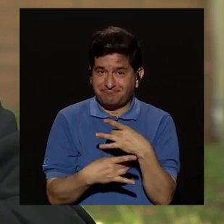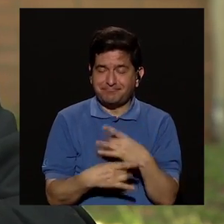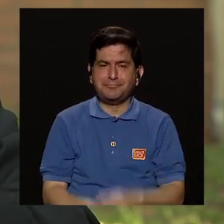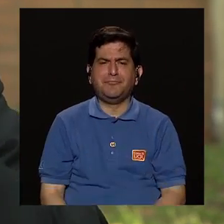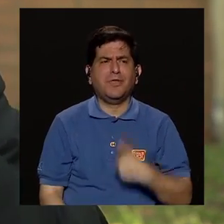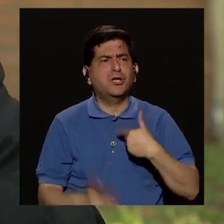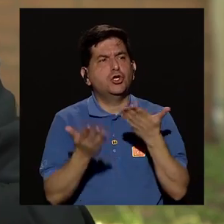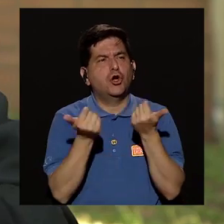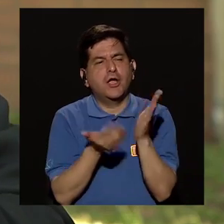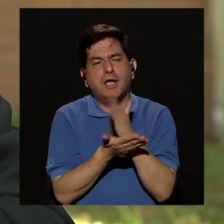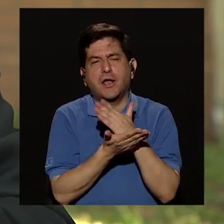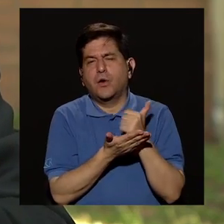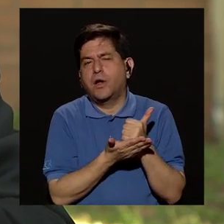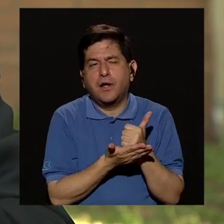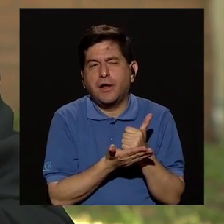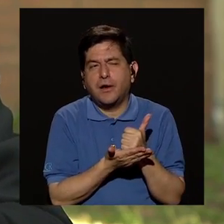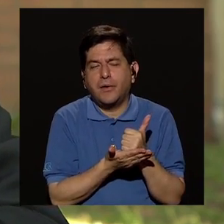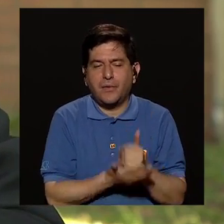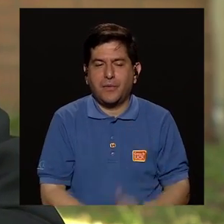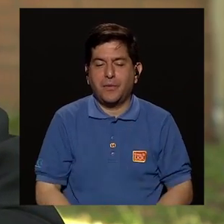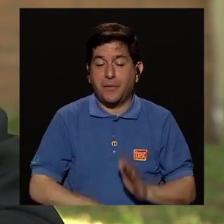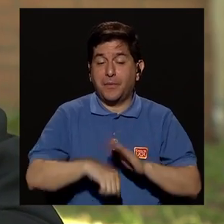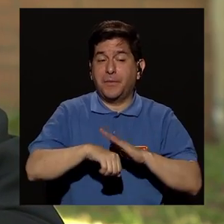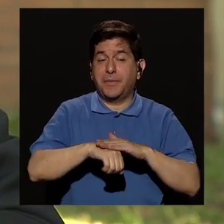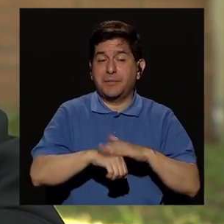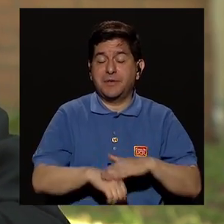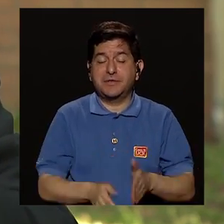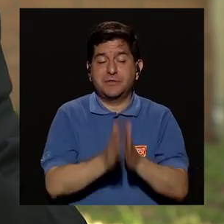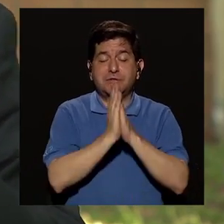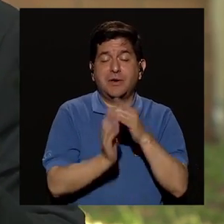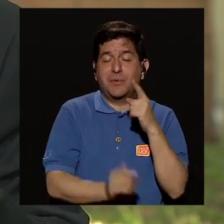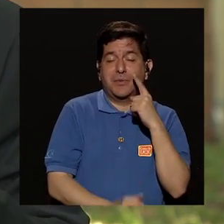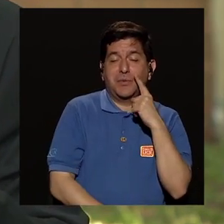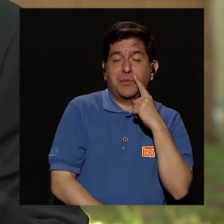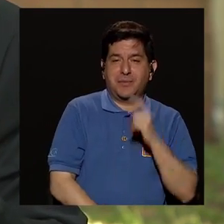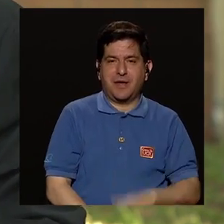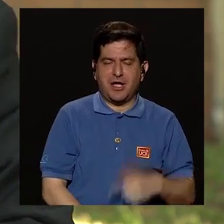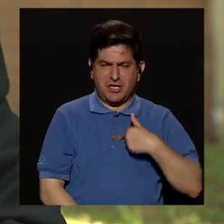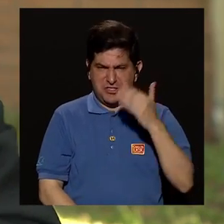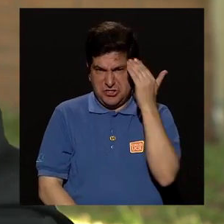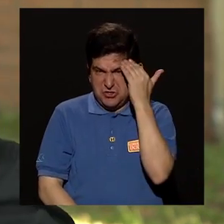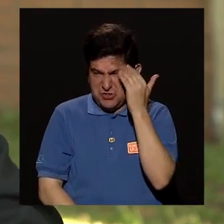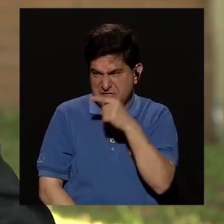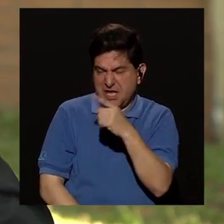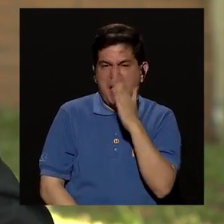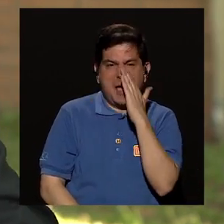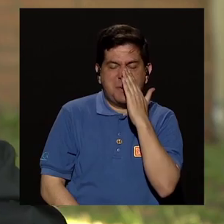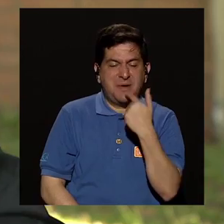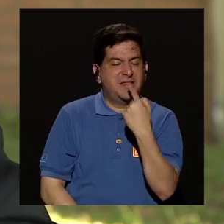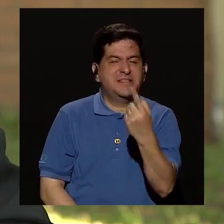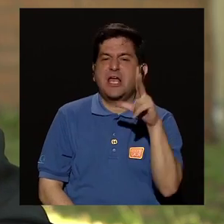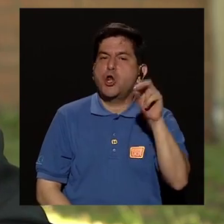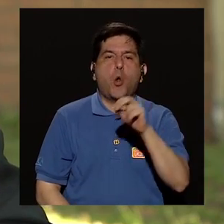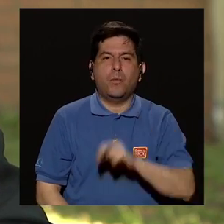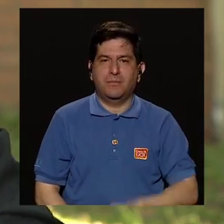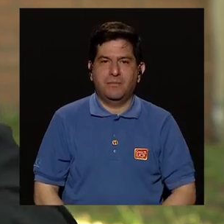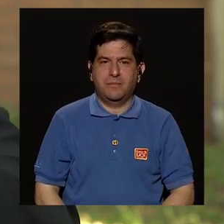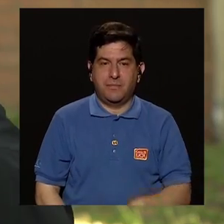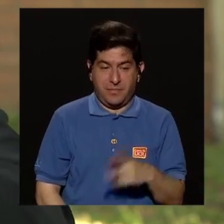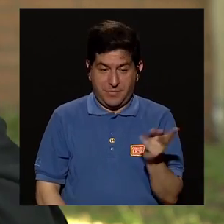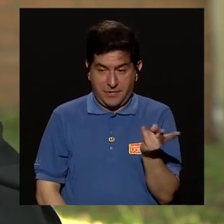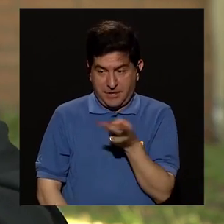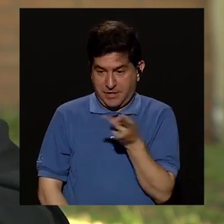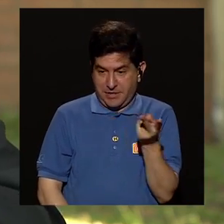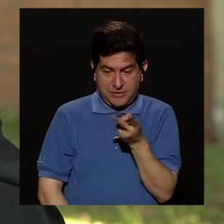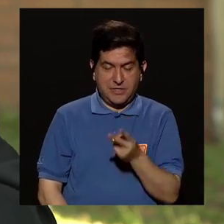entonces si quiero algo si quiero este permiso entonces voy y se lo pido a mi papá porque ya sé que si se lo pido a mi mamá me va a decir que no y si